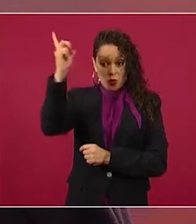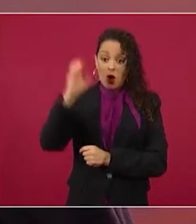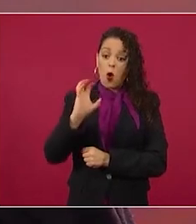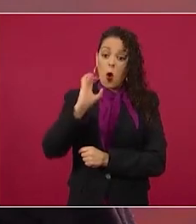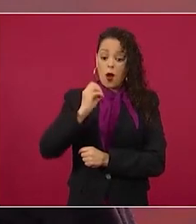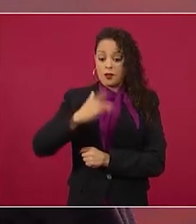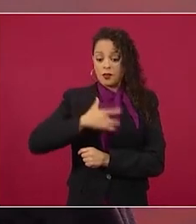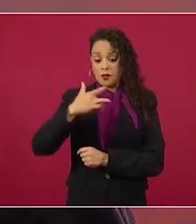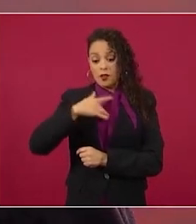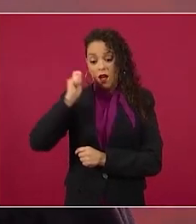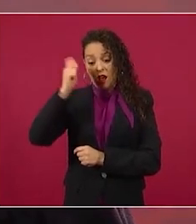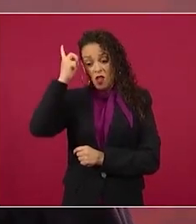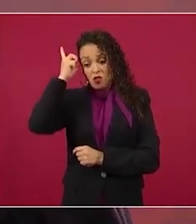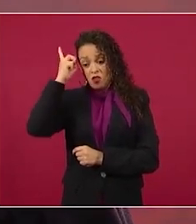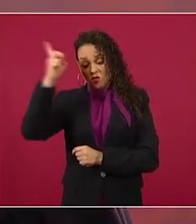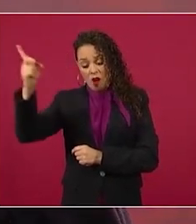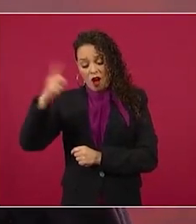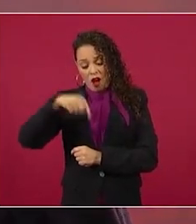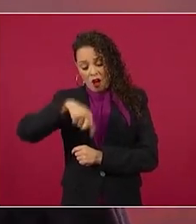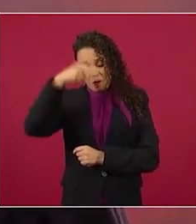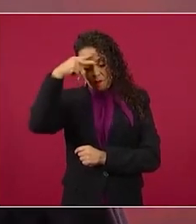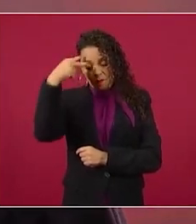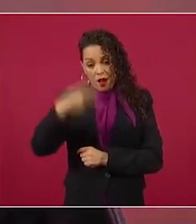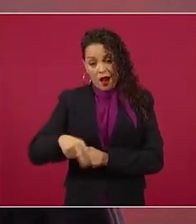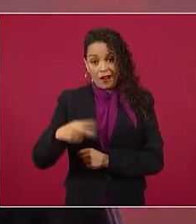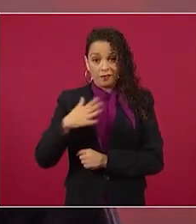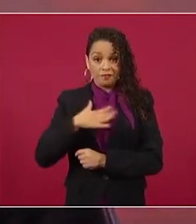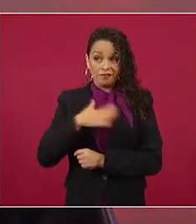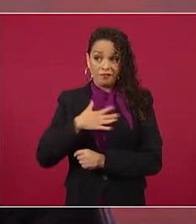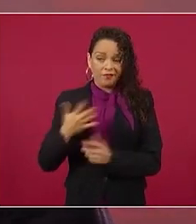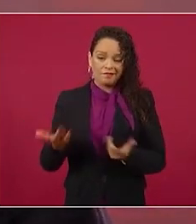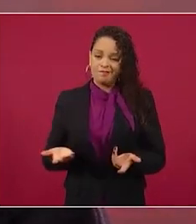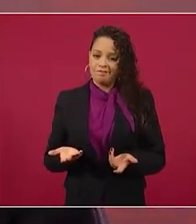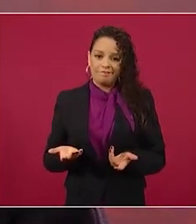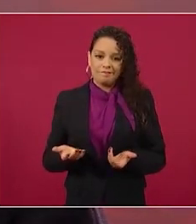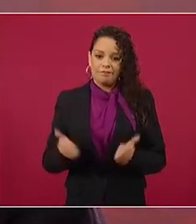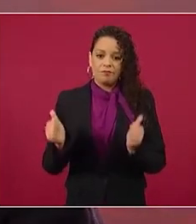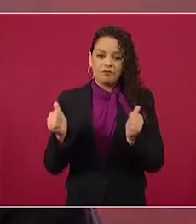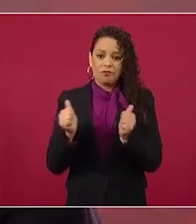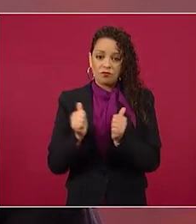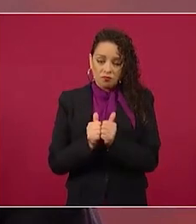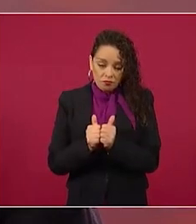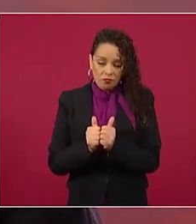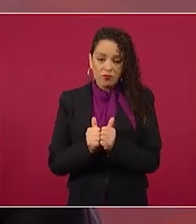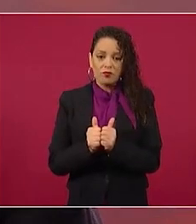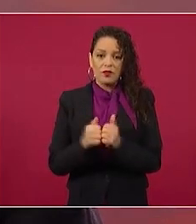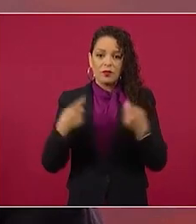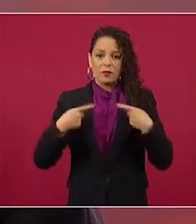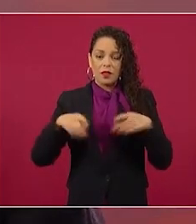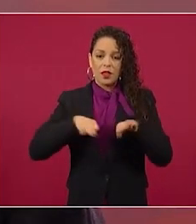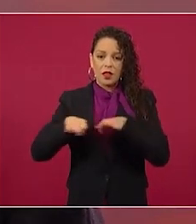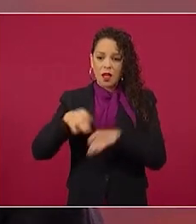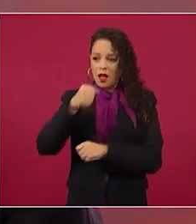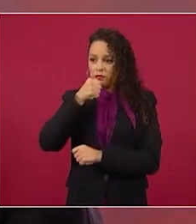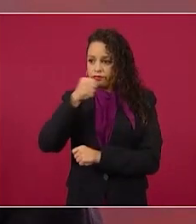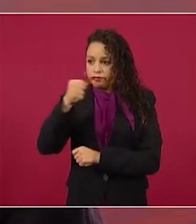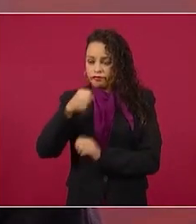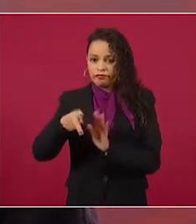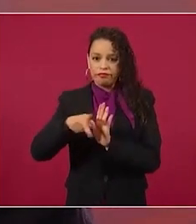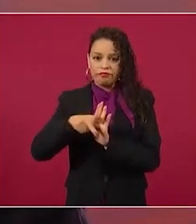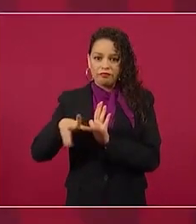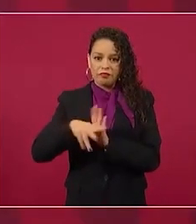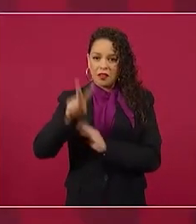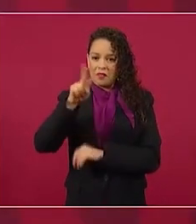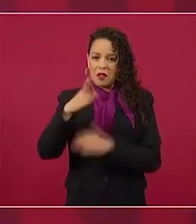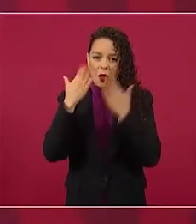México con periodistas deshonestos como Carmen Aristegui,